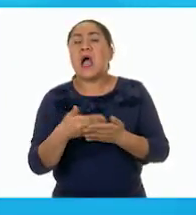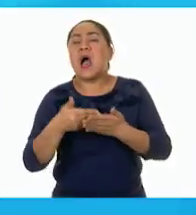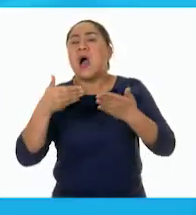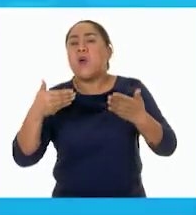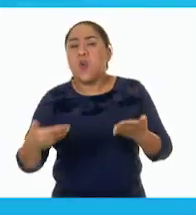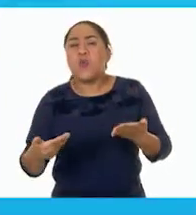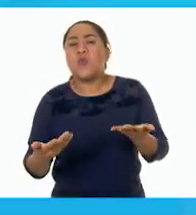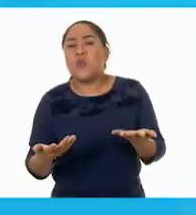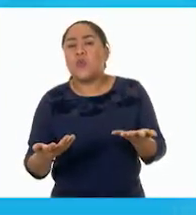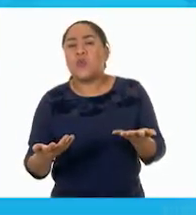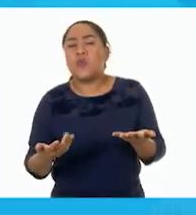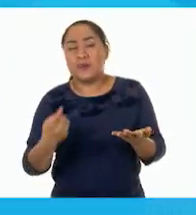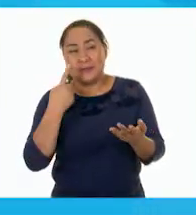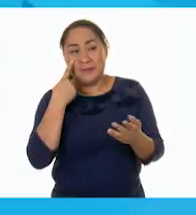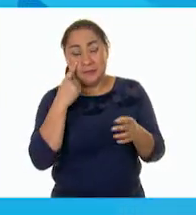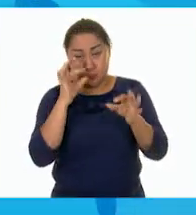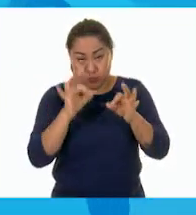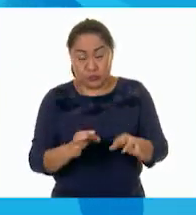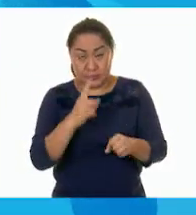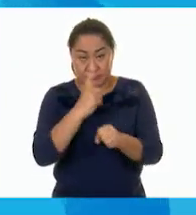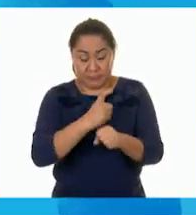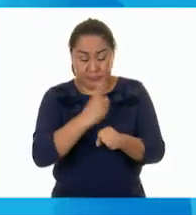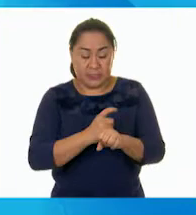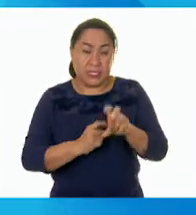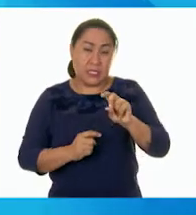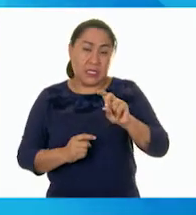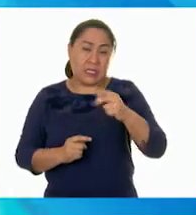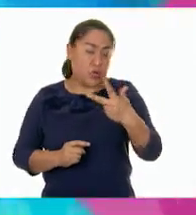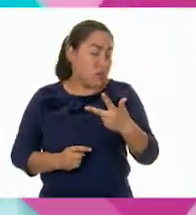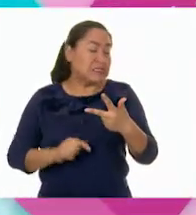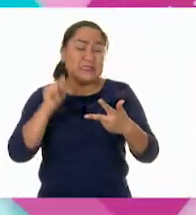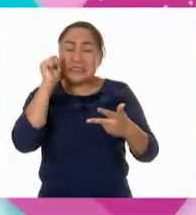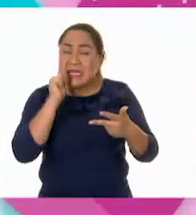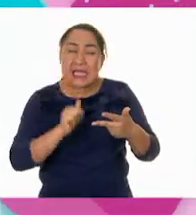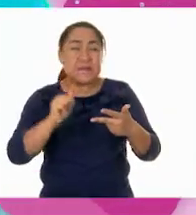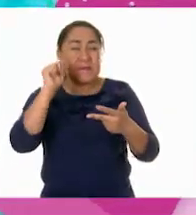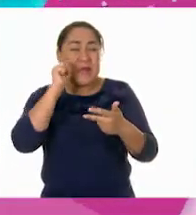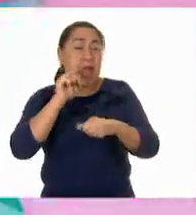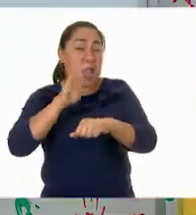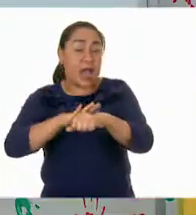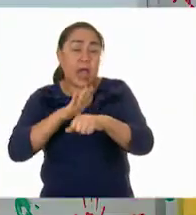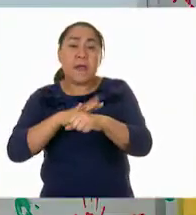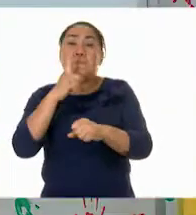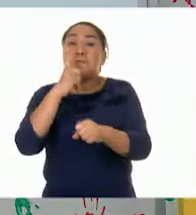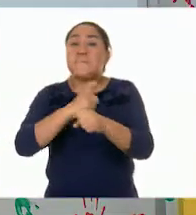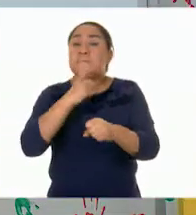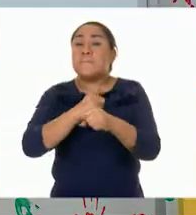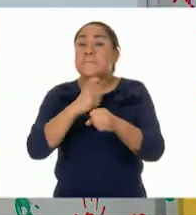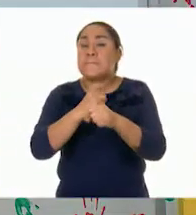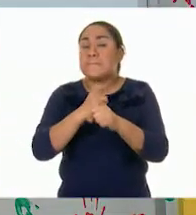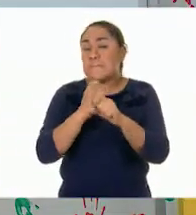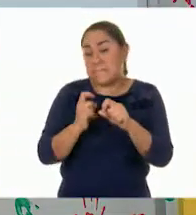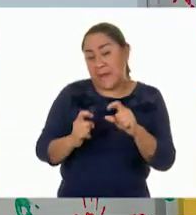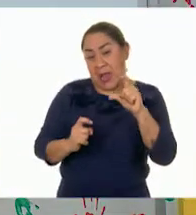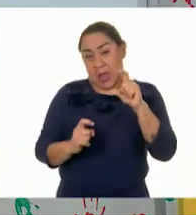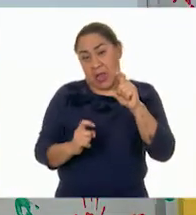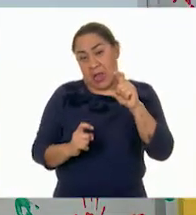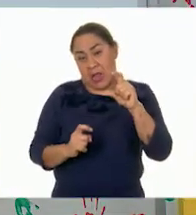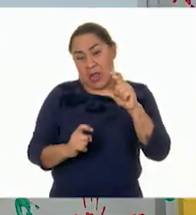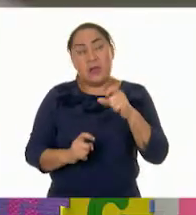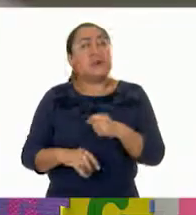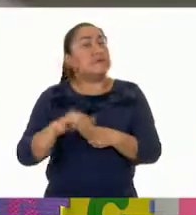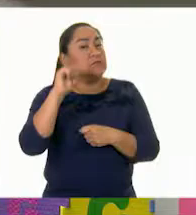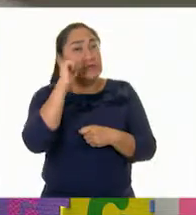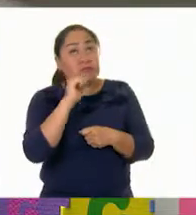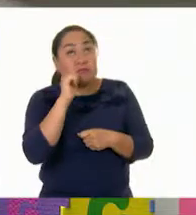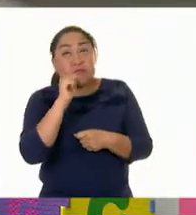primer número es el 38. Así Siempre es importante, maestra Angie, comenzar con el número mayor, ¿verdad? Con